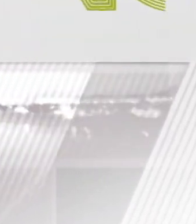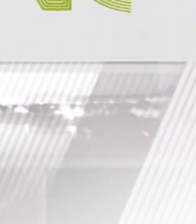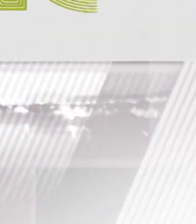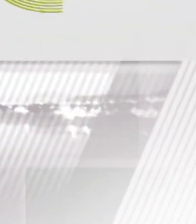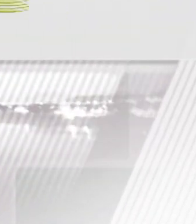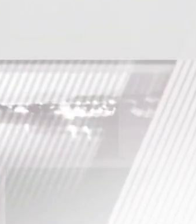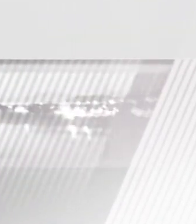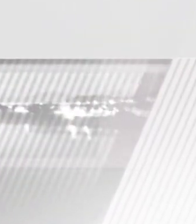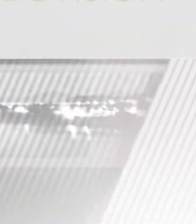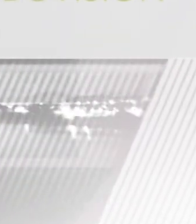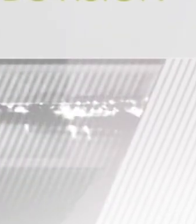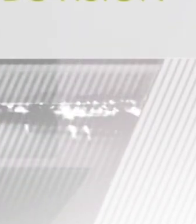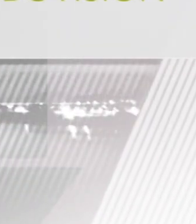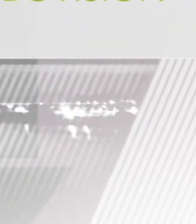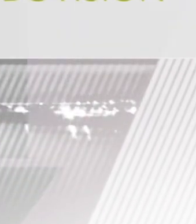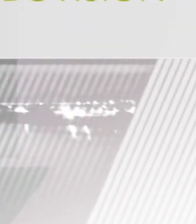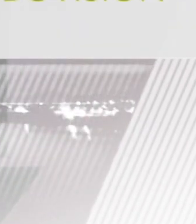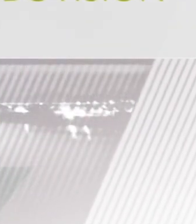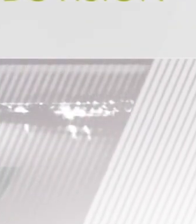Regresamos.